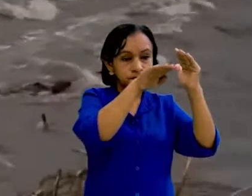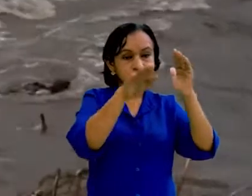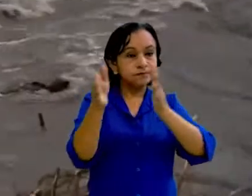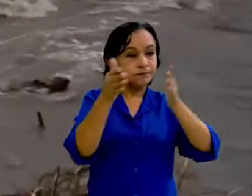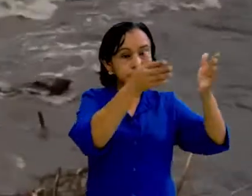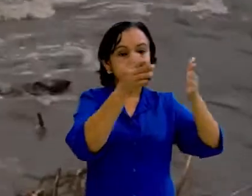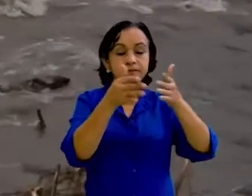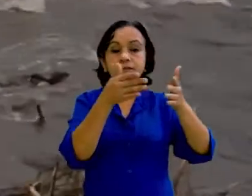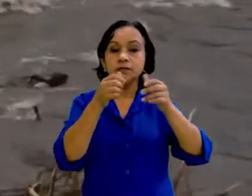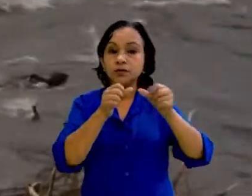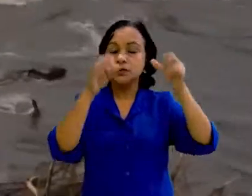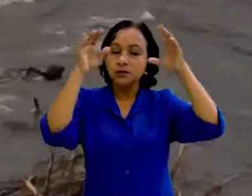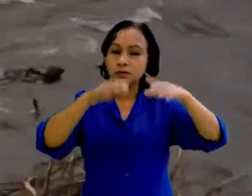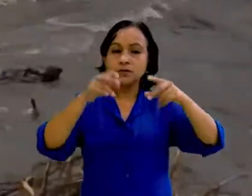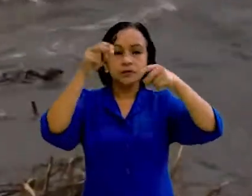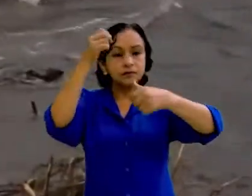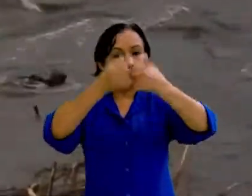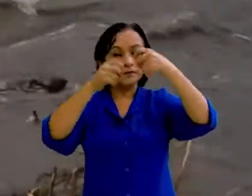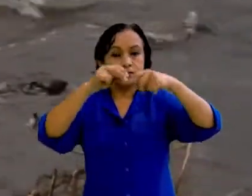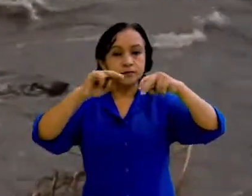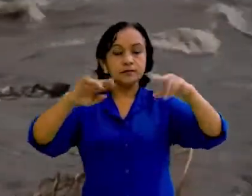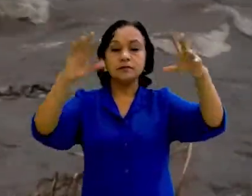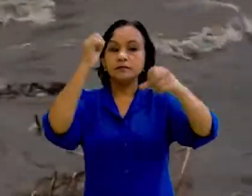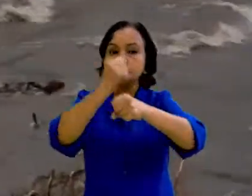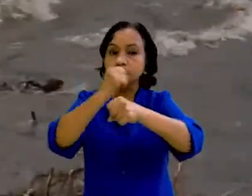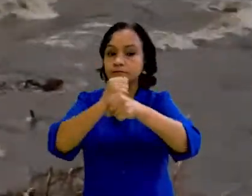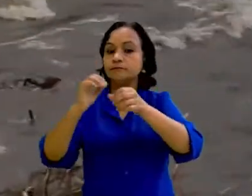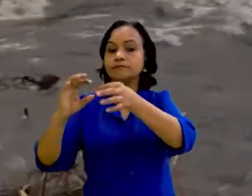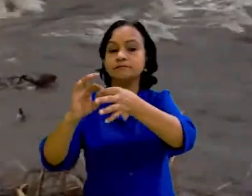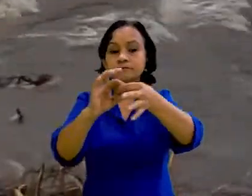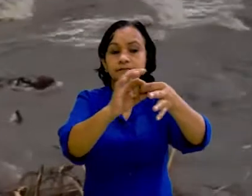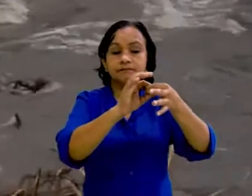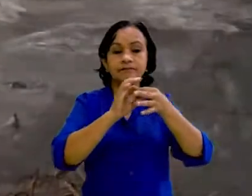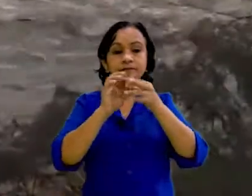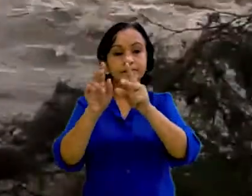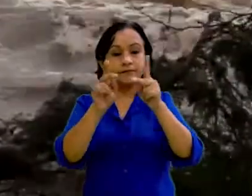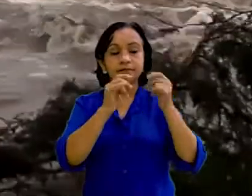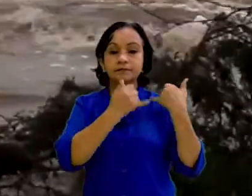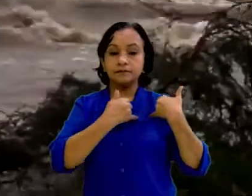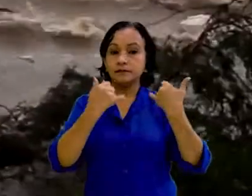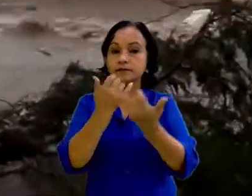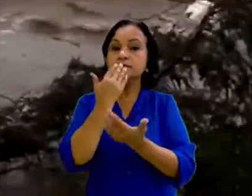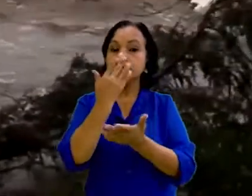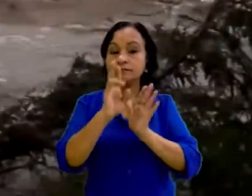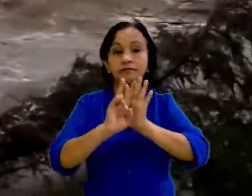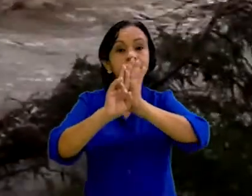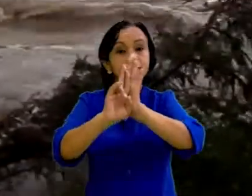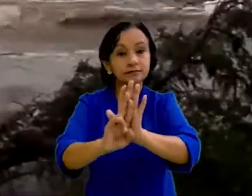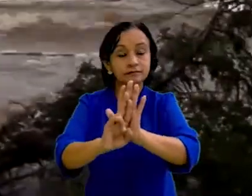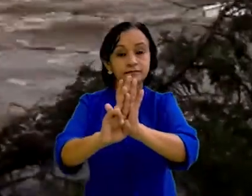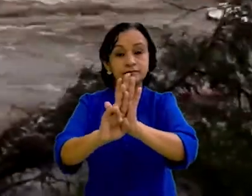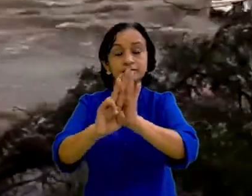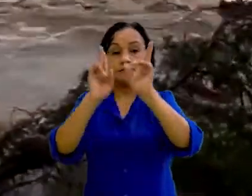A pesar de las constantes amenazas naturales, el trabajo codo a codo entre población e instituciones empezó a dar los primeros resultados